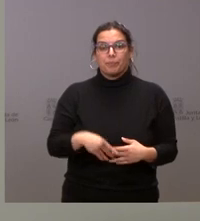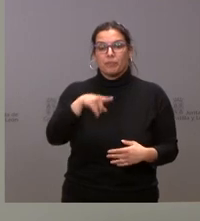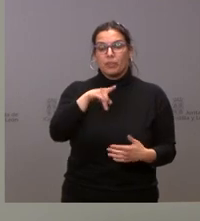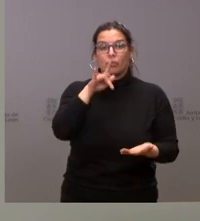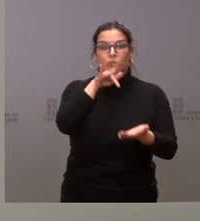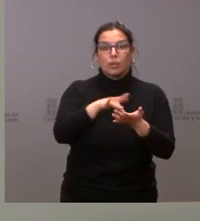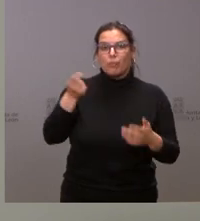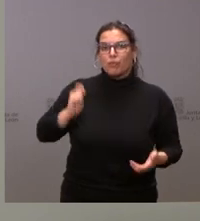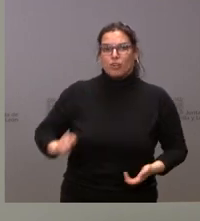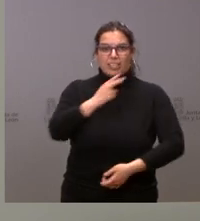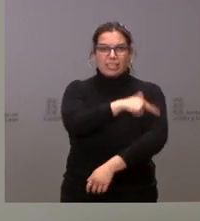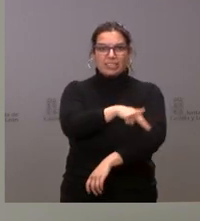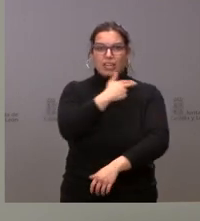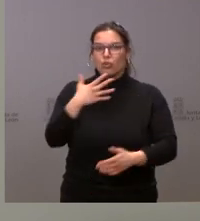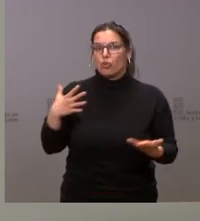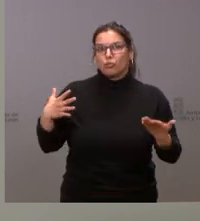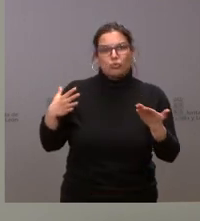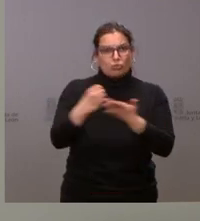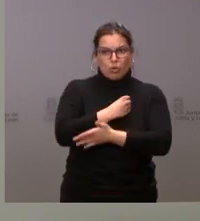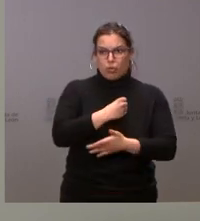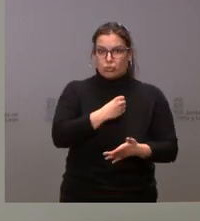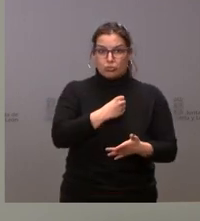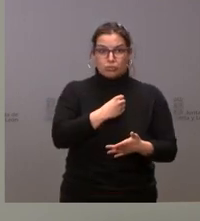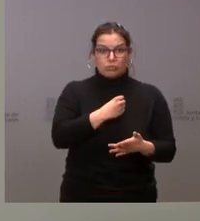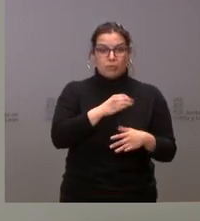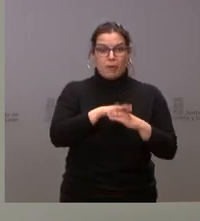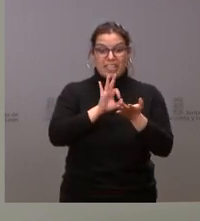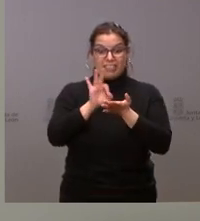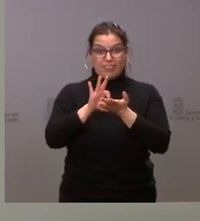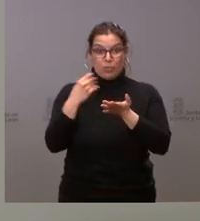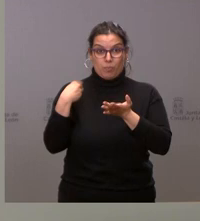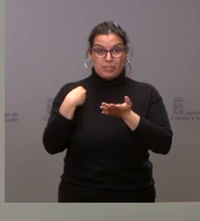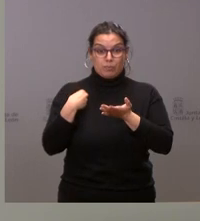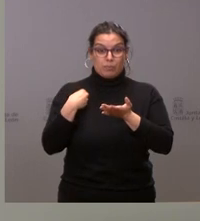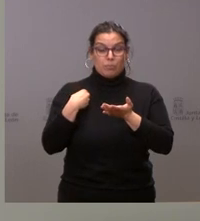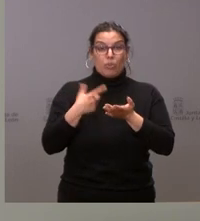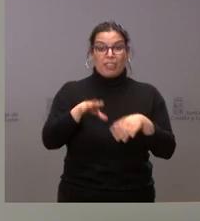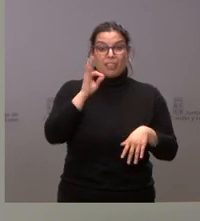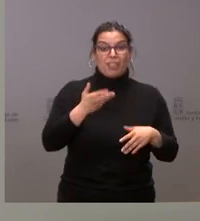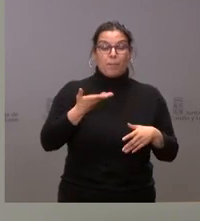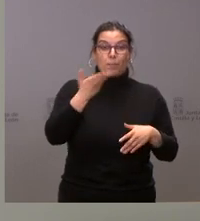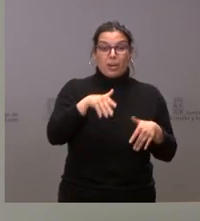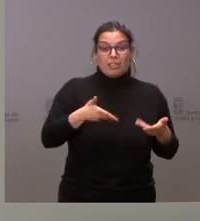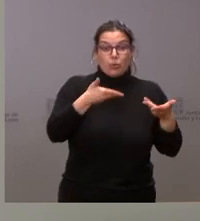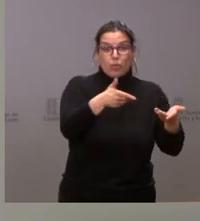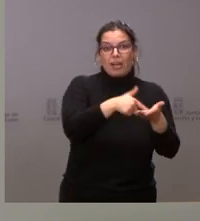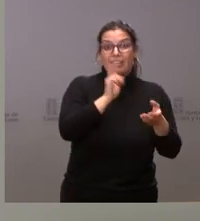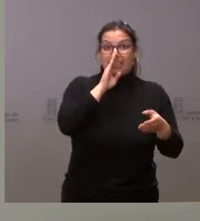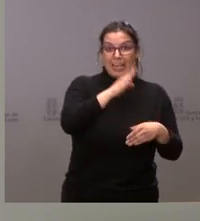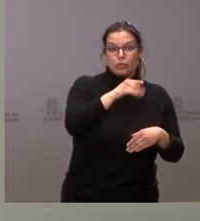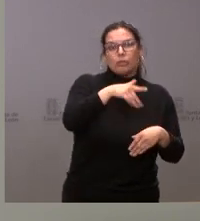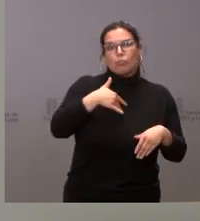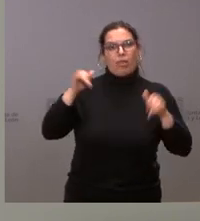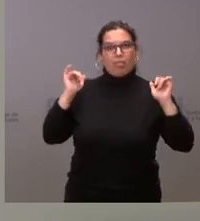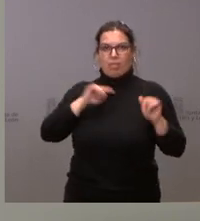a todos los profesionales sanitarios directamente implicados en la prestación de la ayuda a morir y también se establece el procedimiento de inscripción de manera que el registro será electrónico